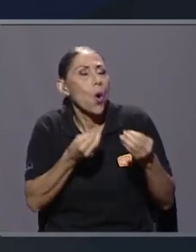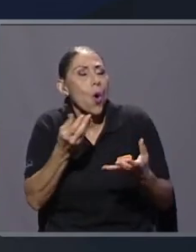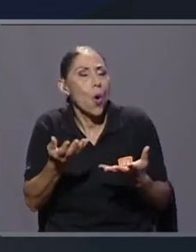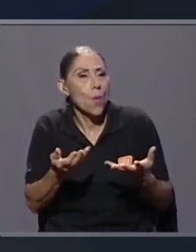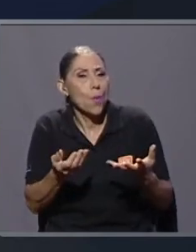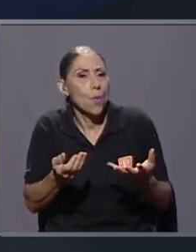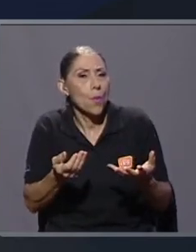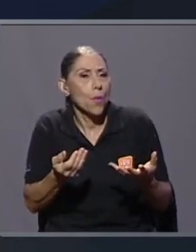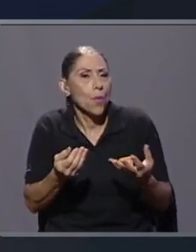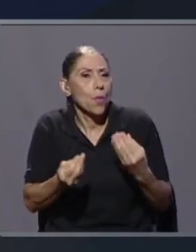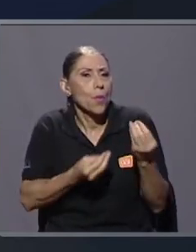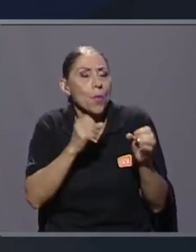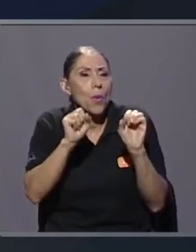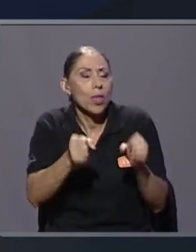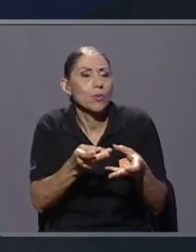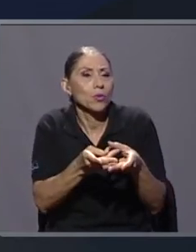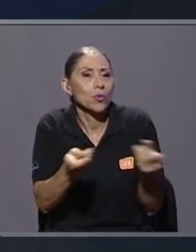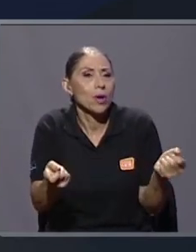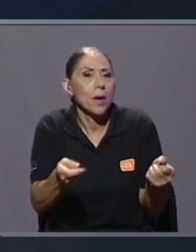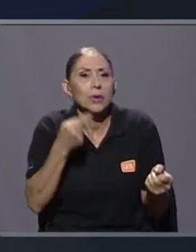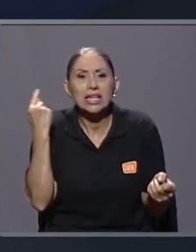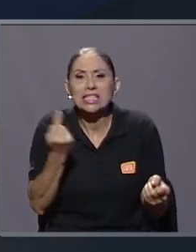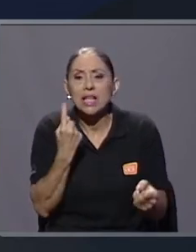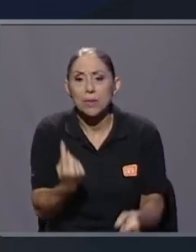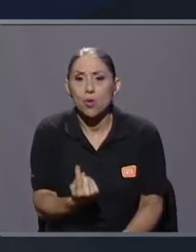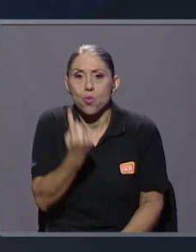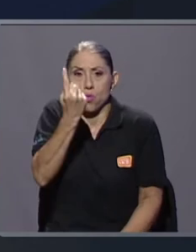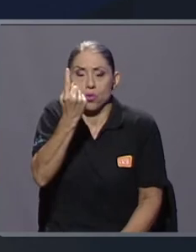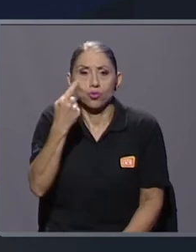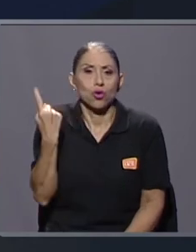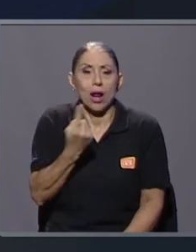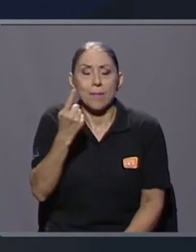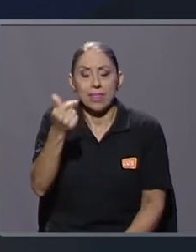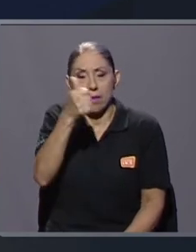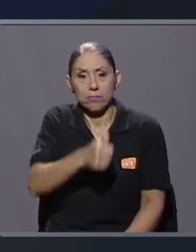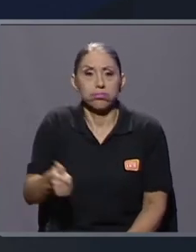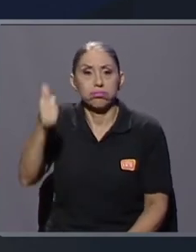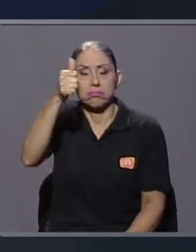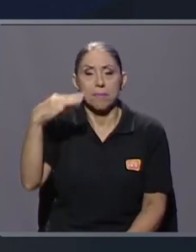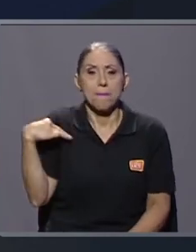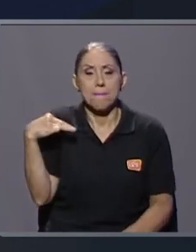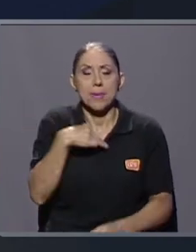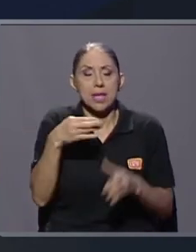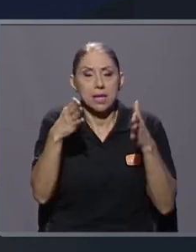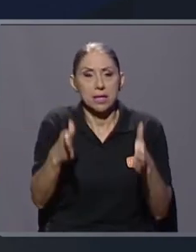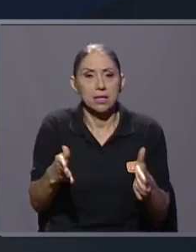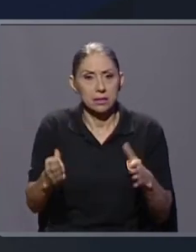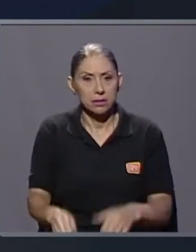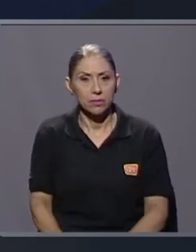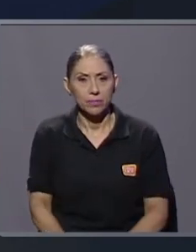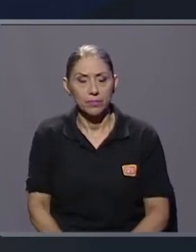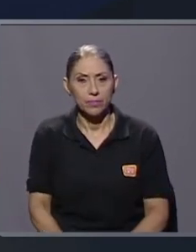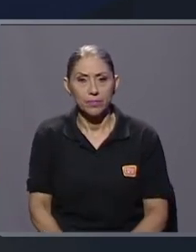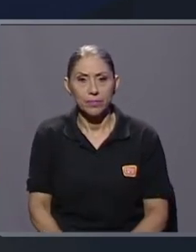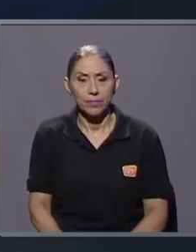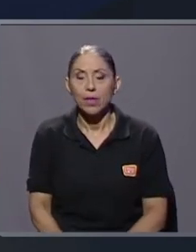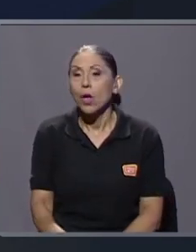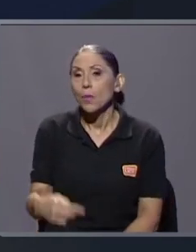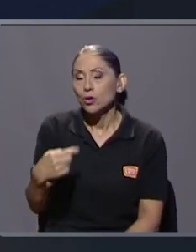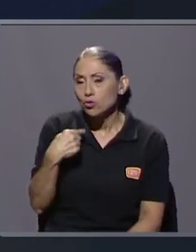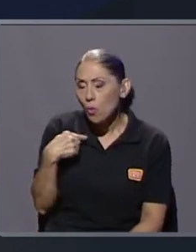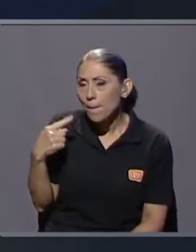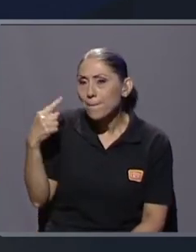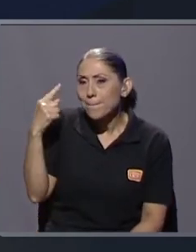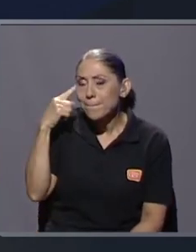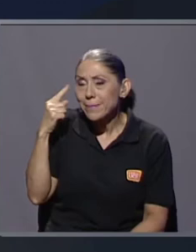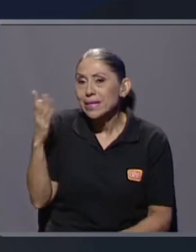históricamente en la figura del ministro o la ministra? Bueno, yo pienso que parte de lo que nos